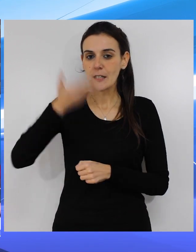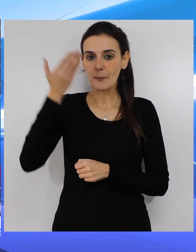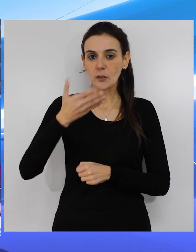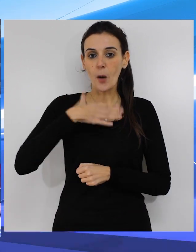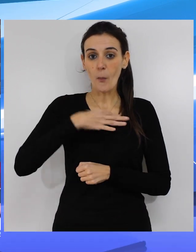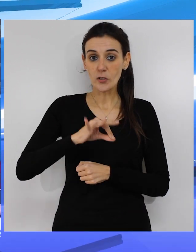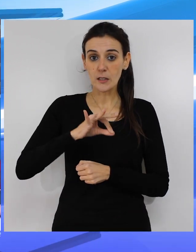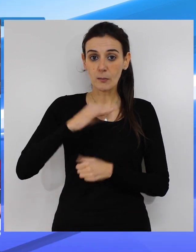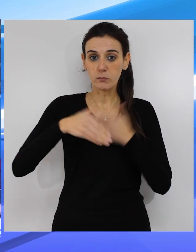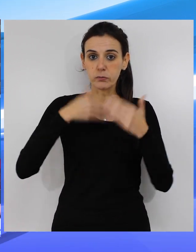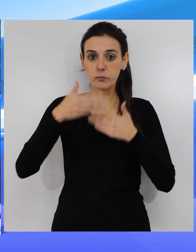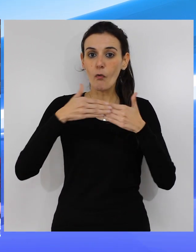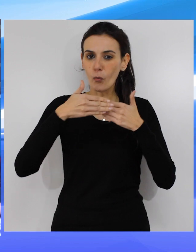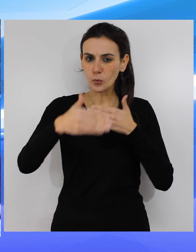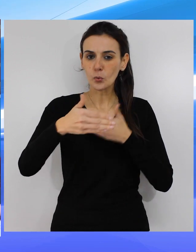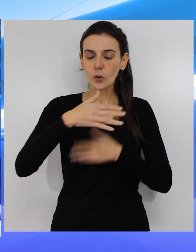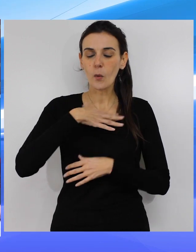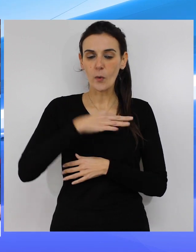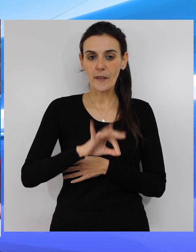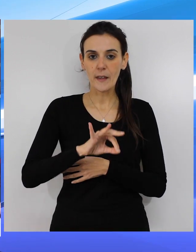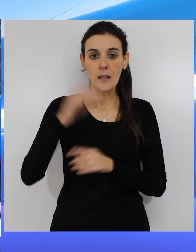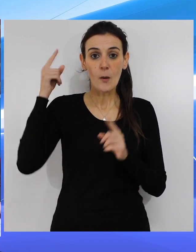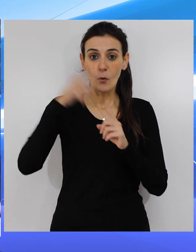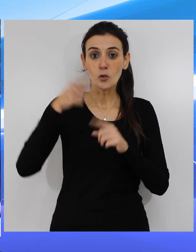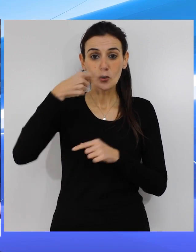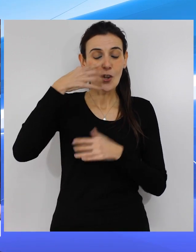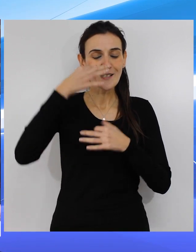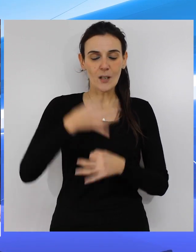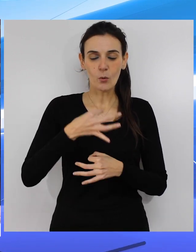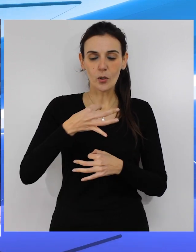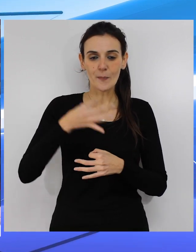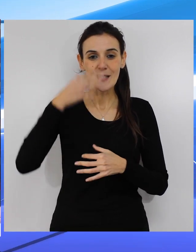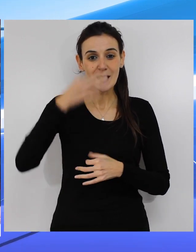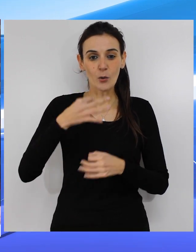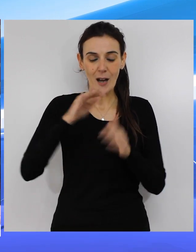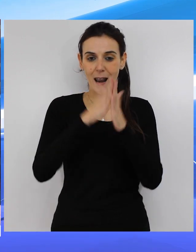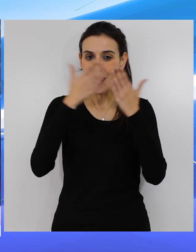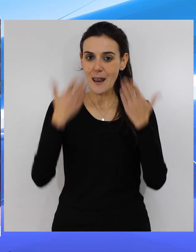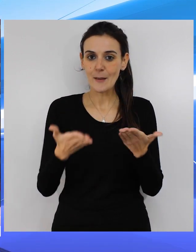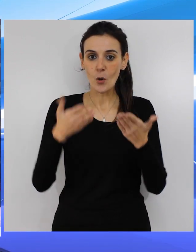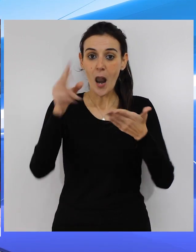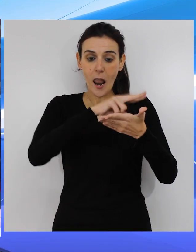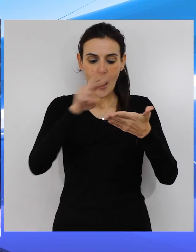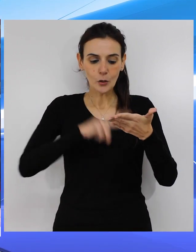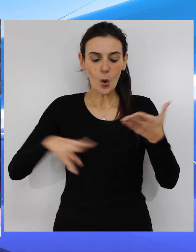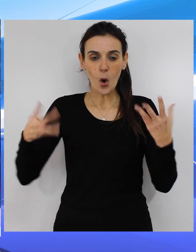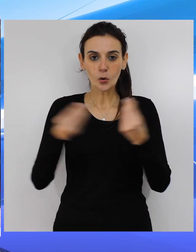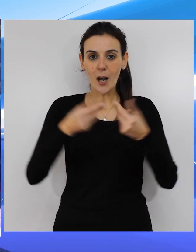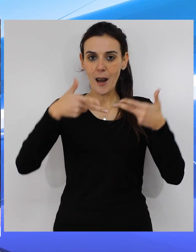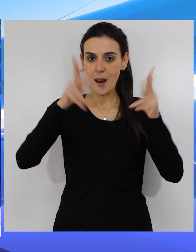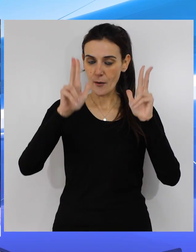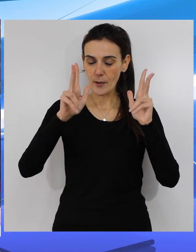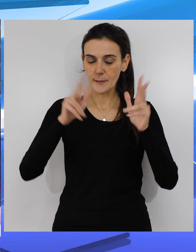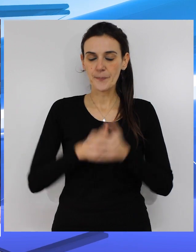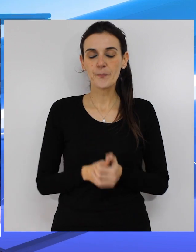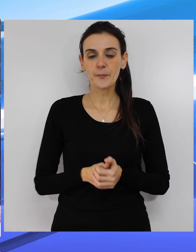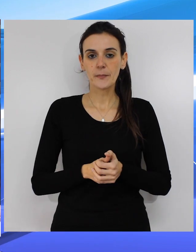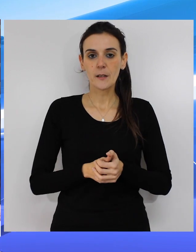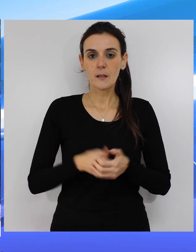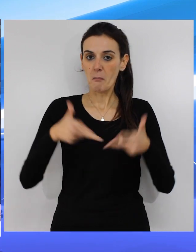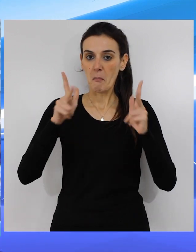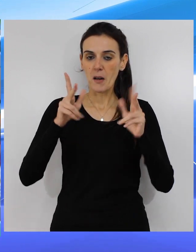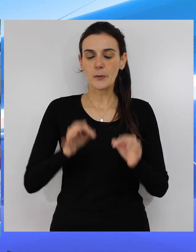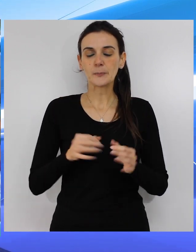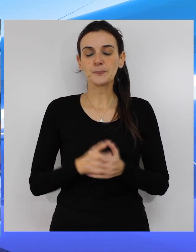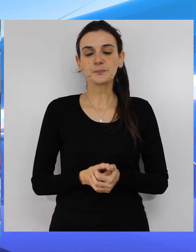posibles expectativas de futuro y estamos convencidos de que el libro y la lectura nos hace a todos más libres y